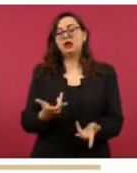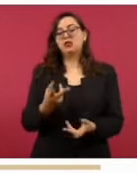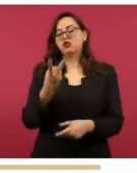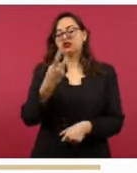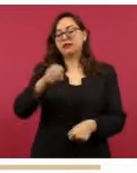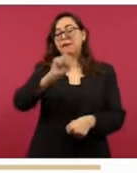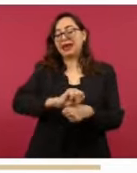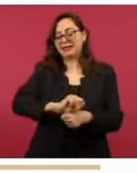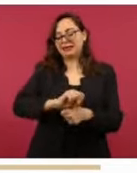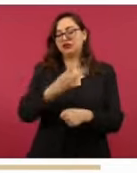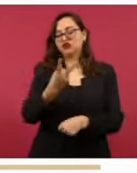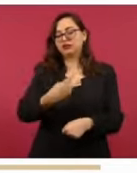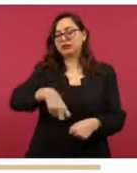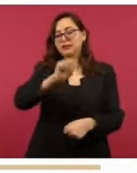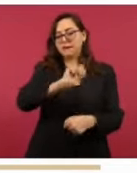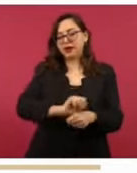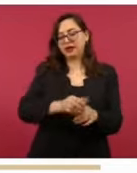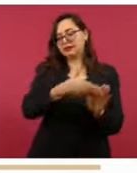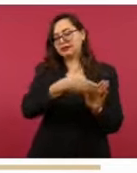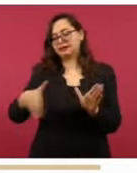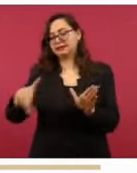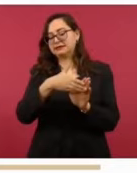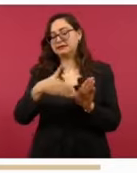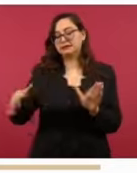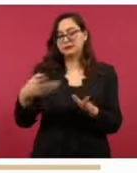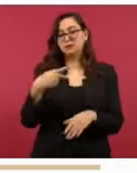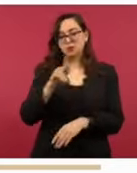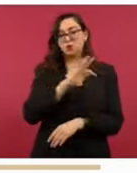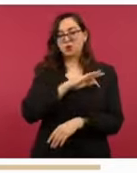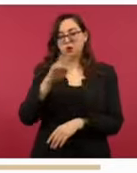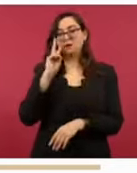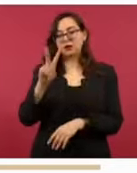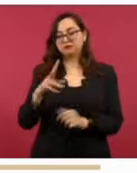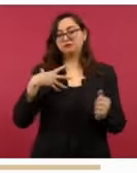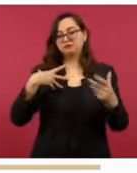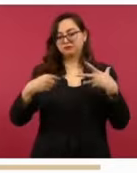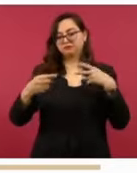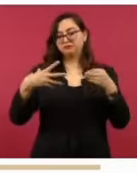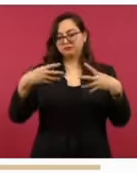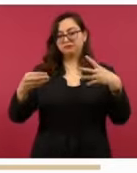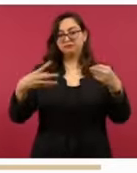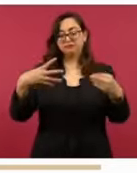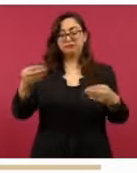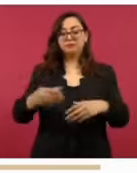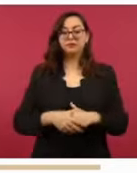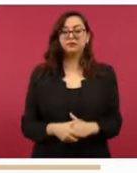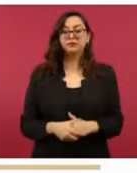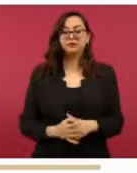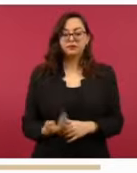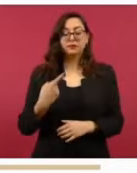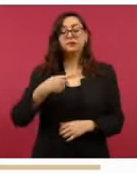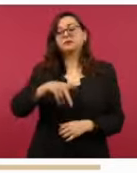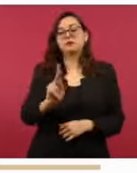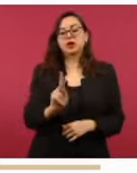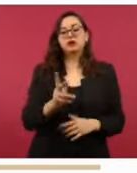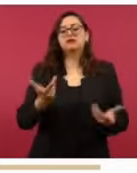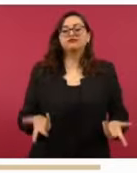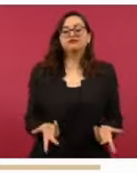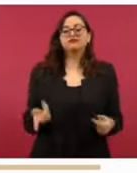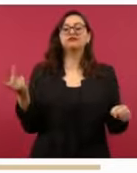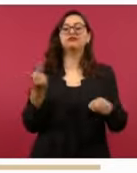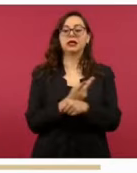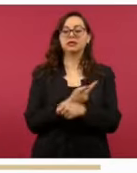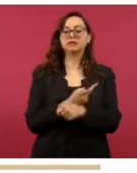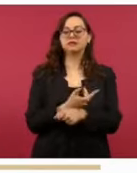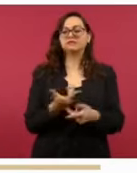ponemos porque muestran esta tendencia continua de alza. Sin embargo, la noticia positiva, como lo ha sido en toda